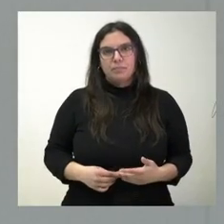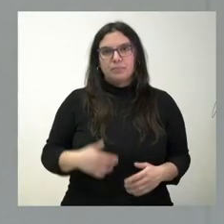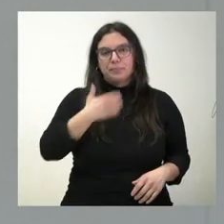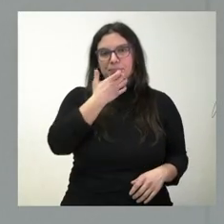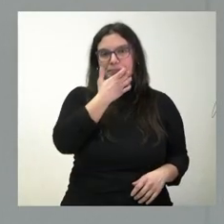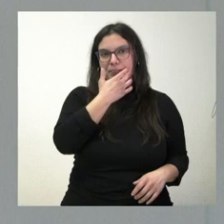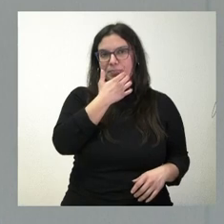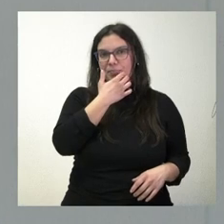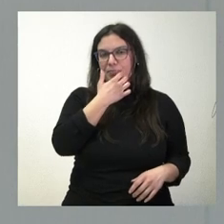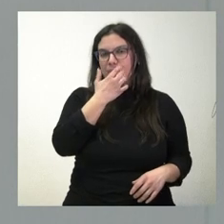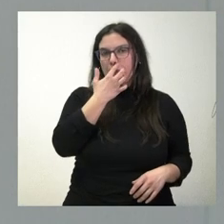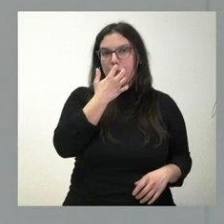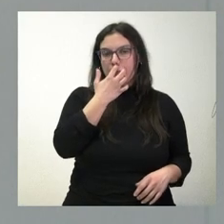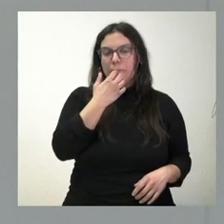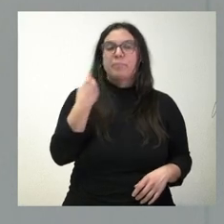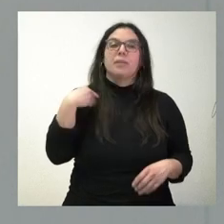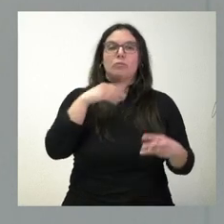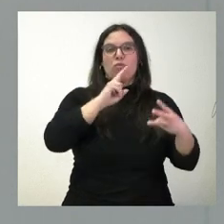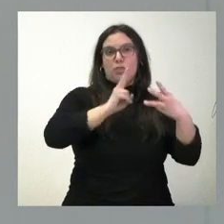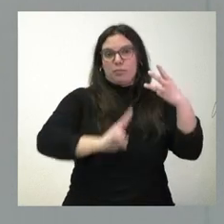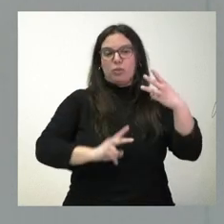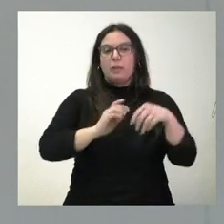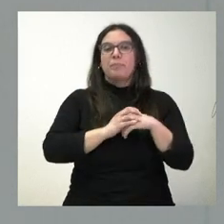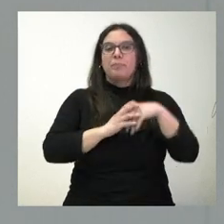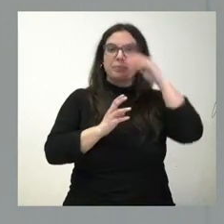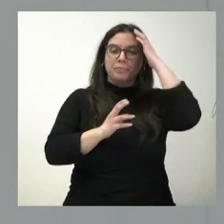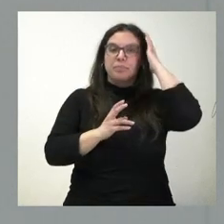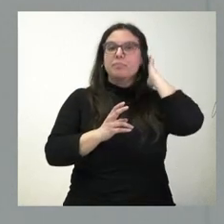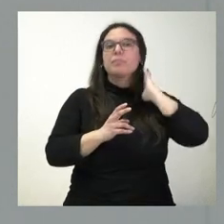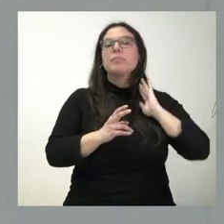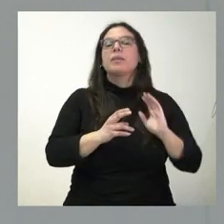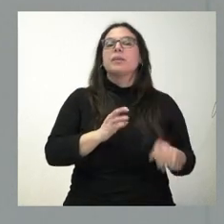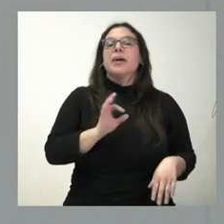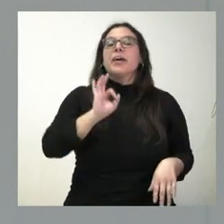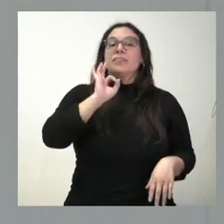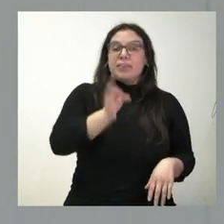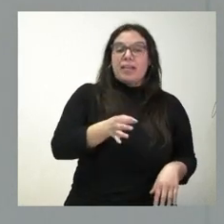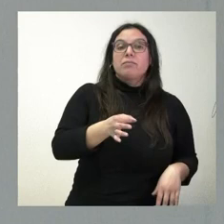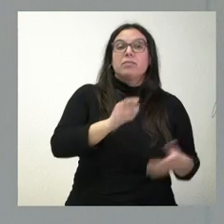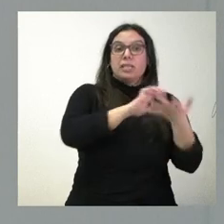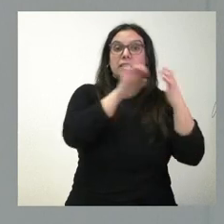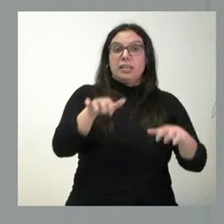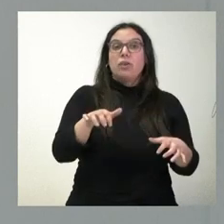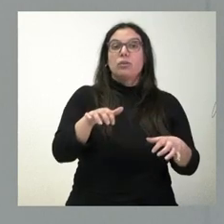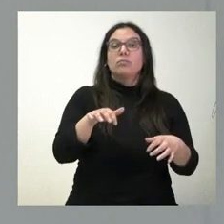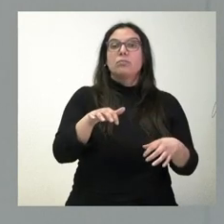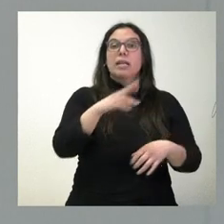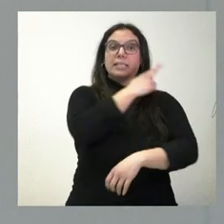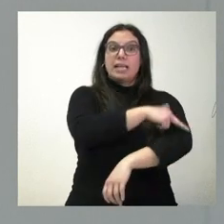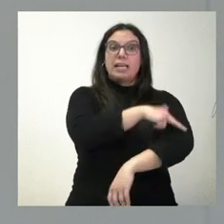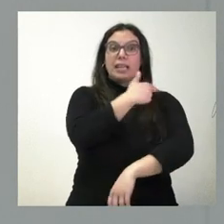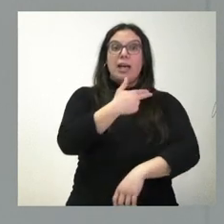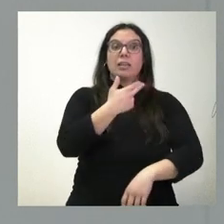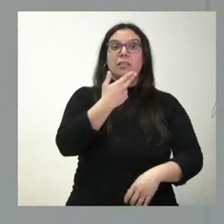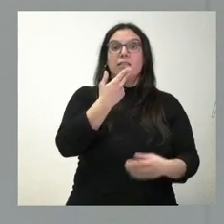Pues, yendo a las ideas que usted dice, ambos hechos son ciertos. El hecho de que Castilla y León tiene una de las mejores sanidades de